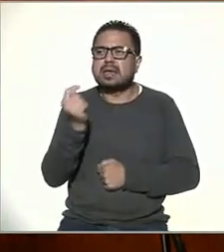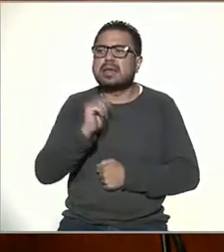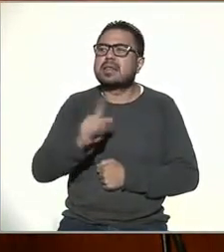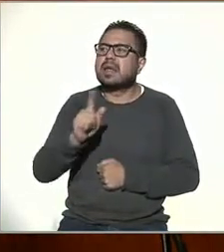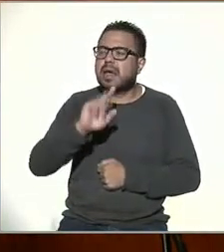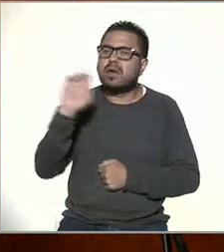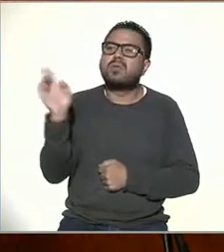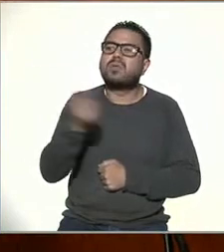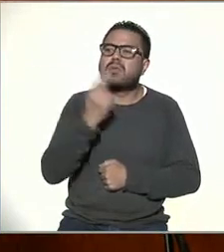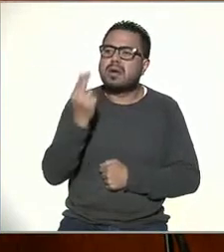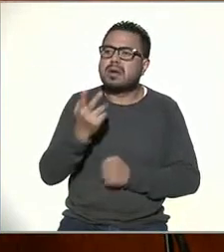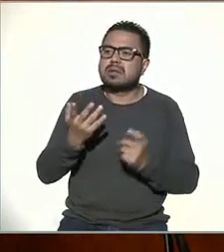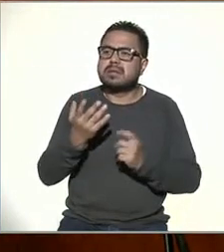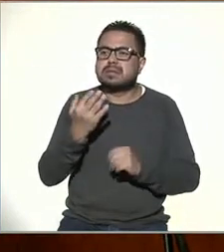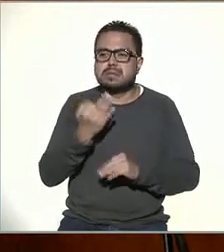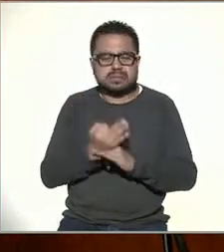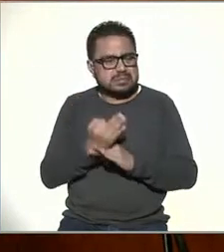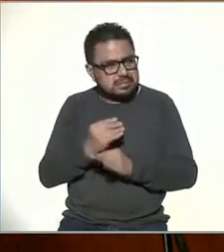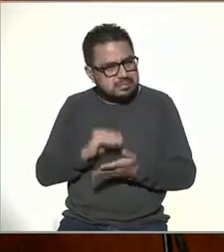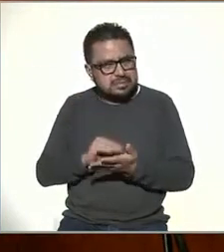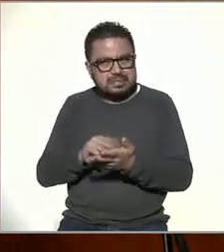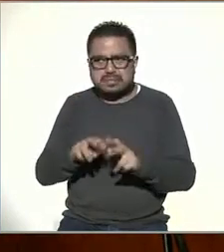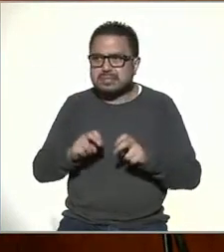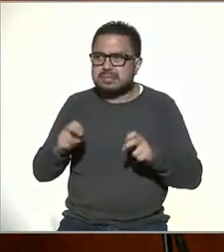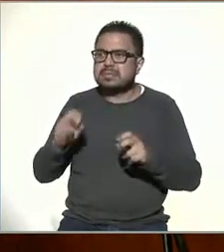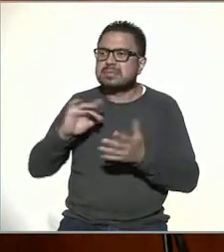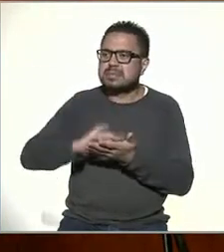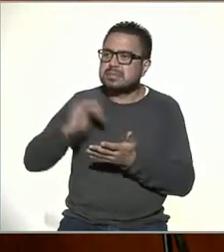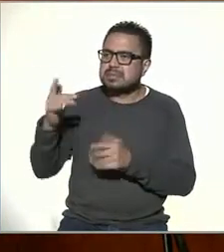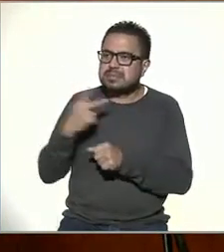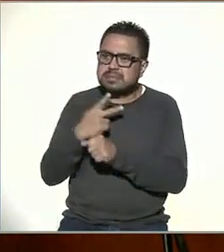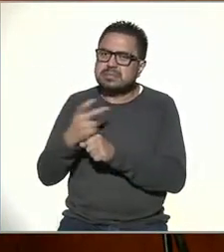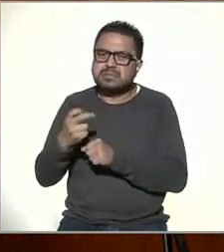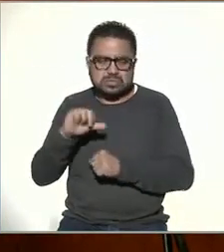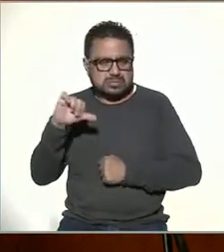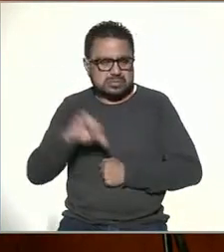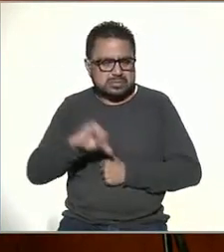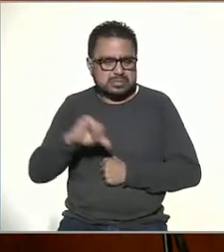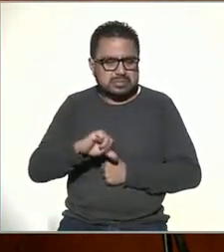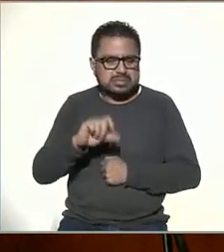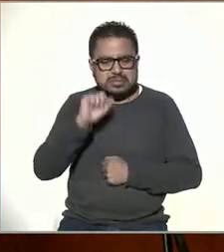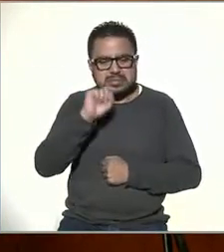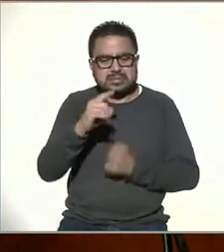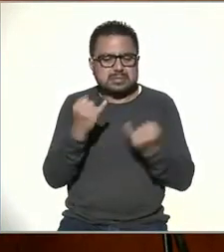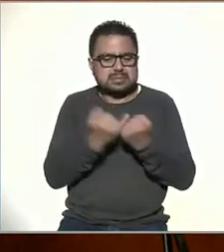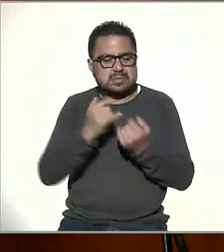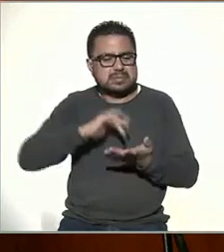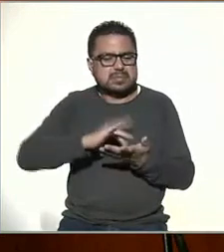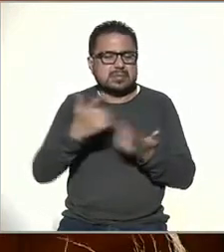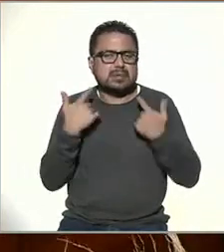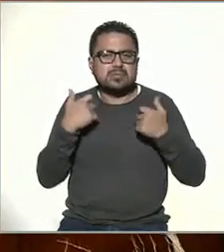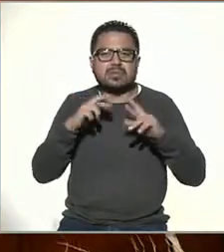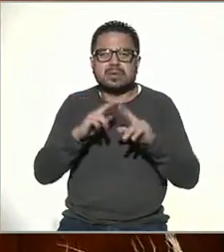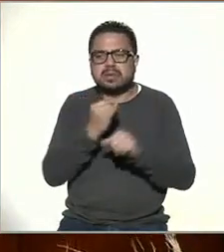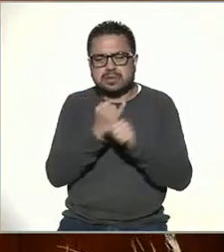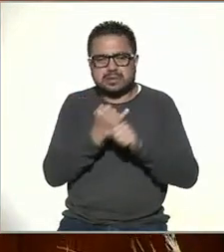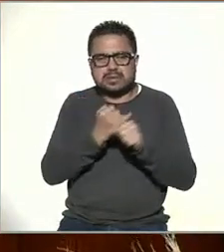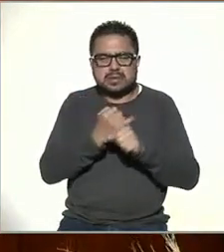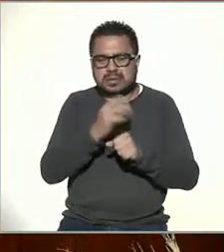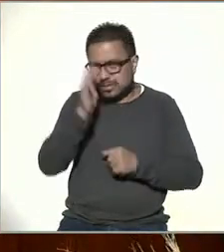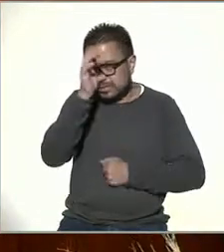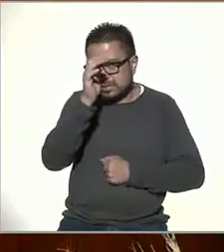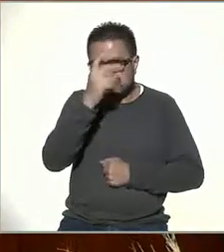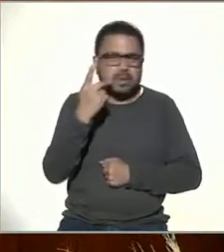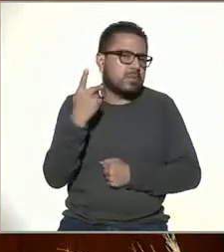la UNAM? No, pues aquí presente. Muchas gracias por invitarnos a este espacio. Al contrario, gracias Luis Ángel, profesor investigador de la Facultad de